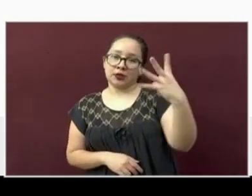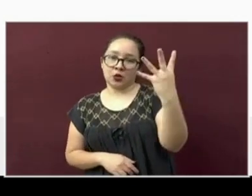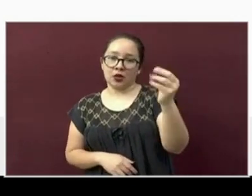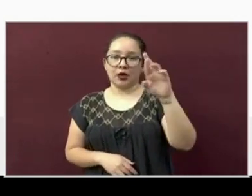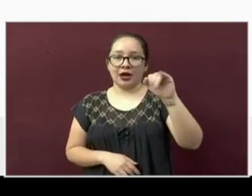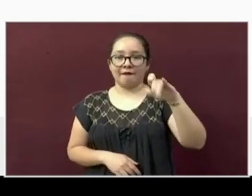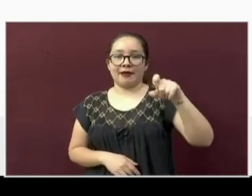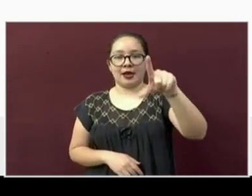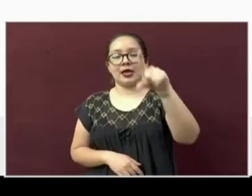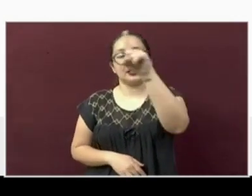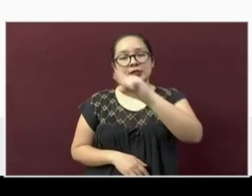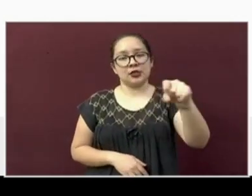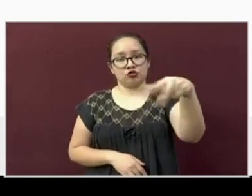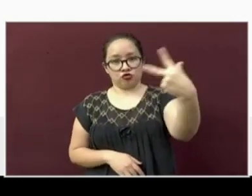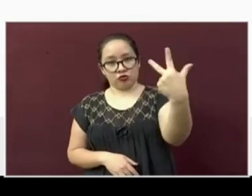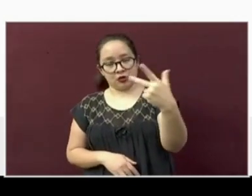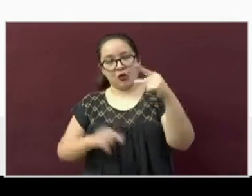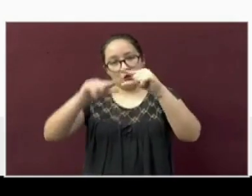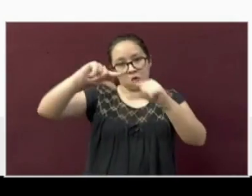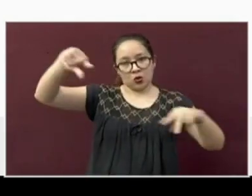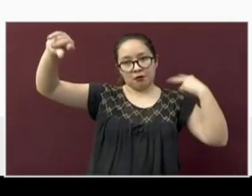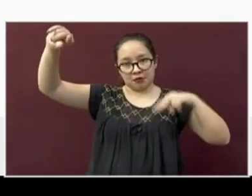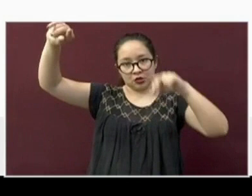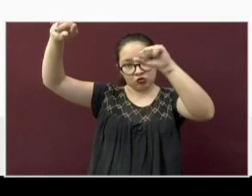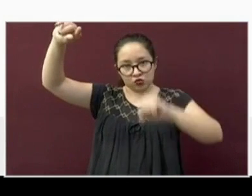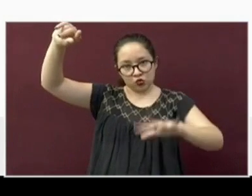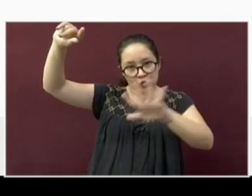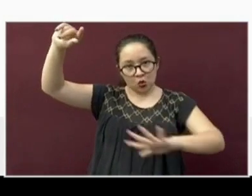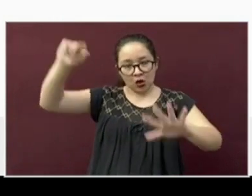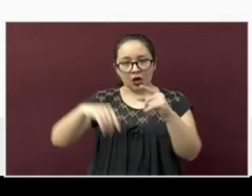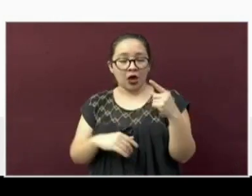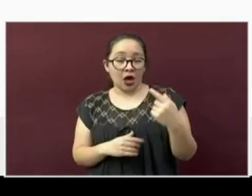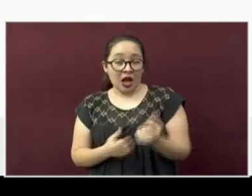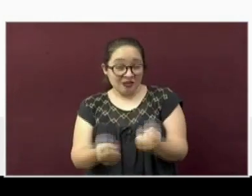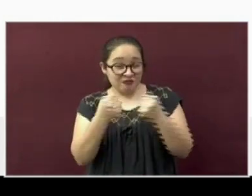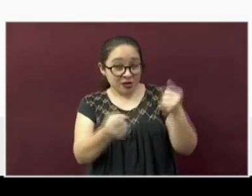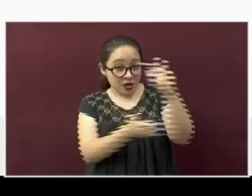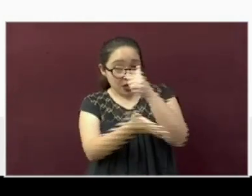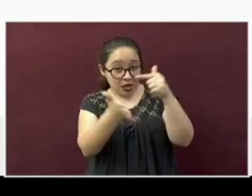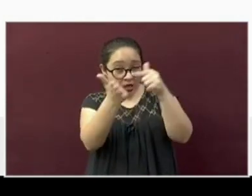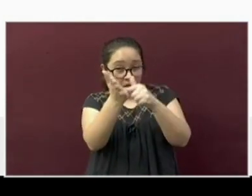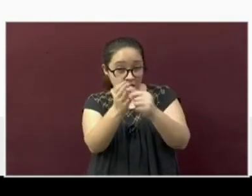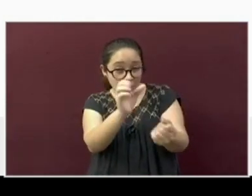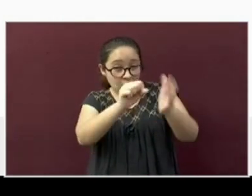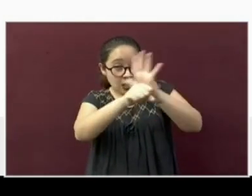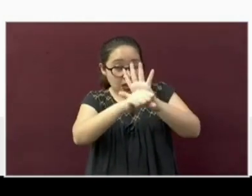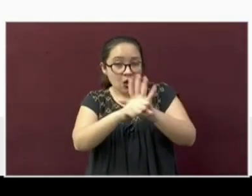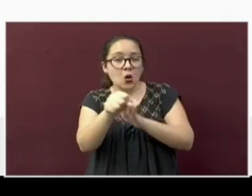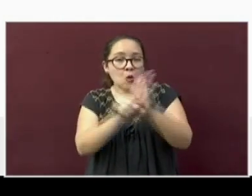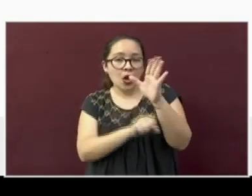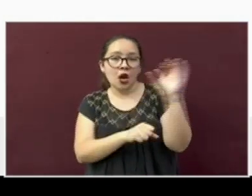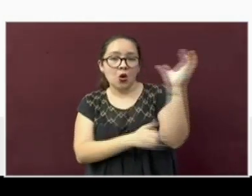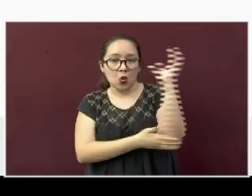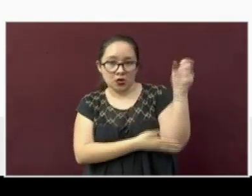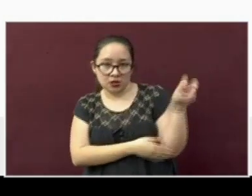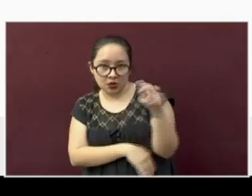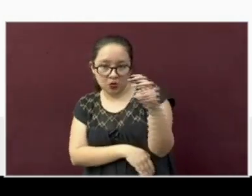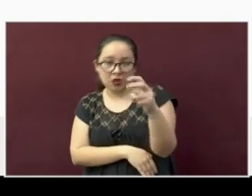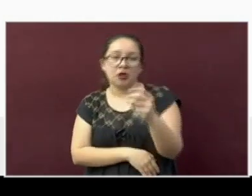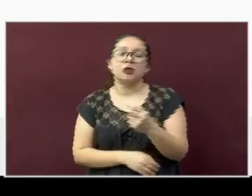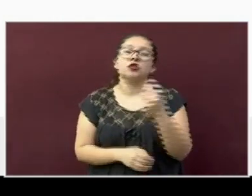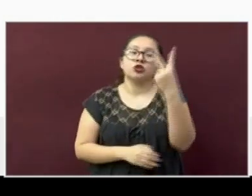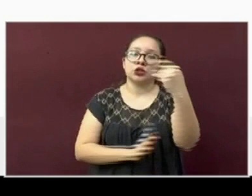Delgado ciento trece. En el sur. Los municipios que continúan registrando casos son Coatzacoalcos que